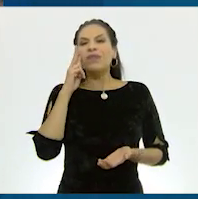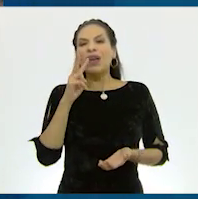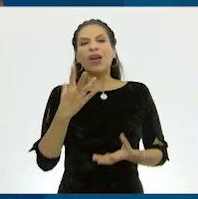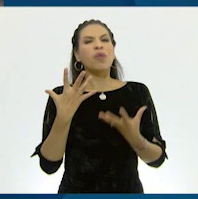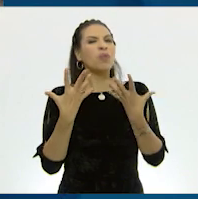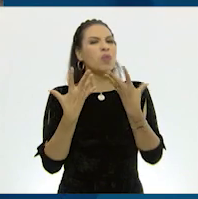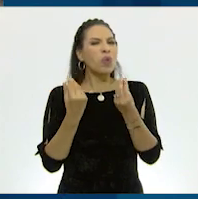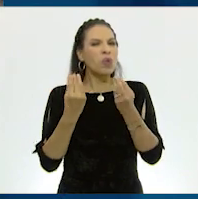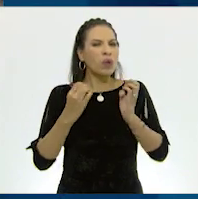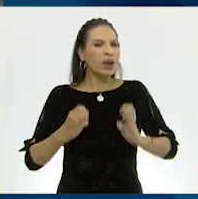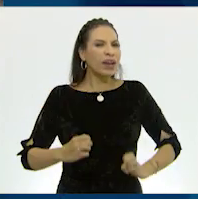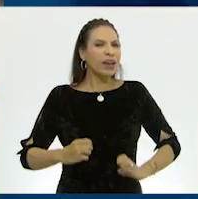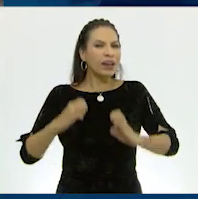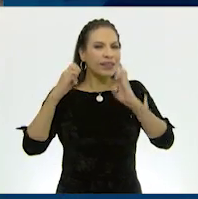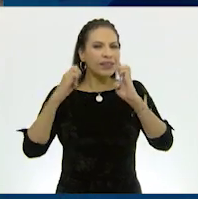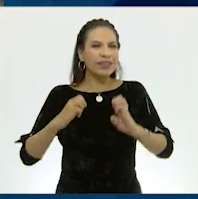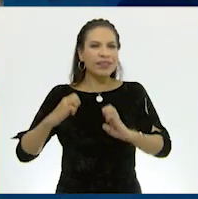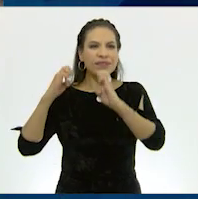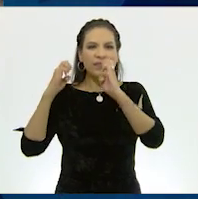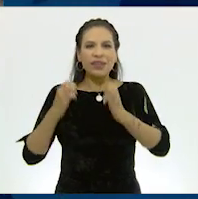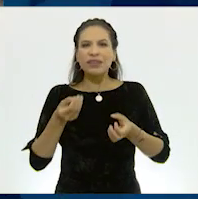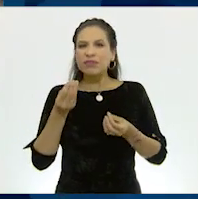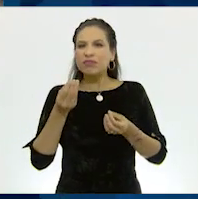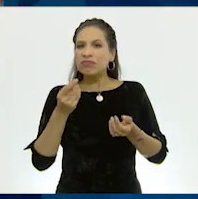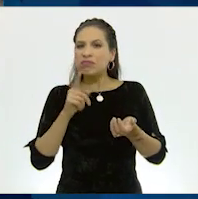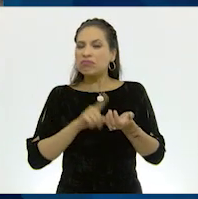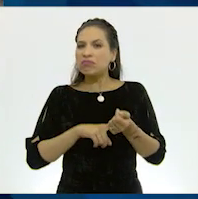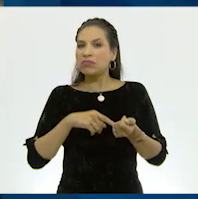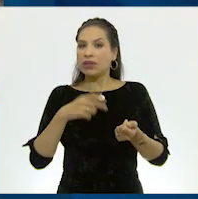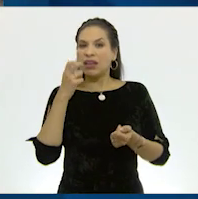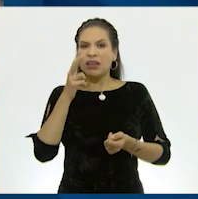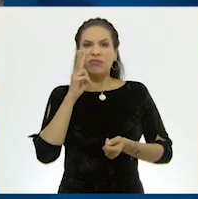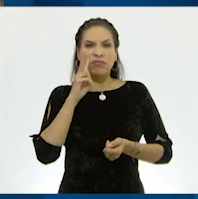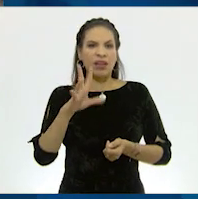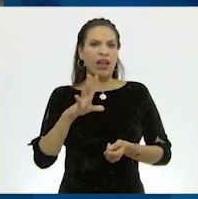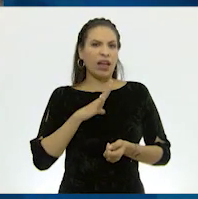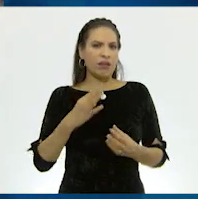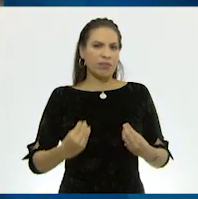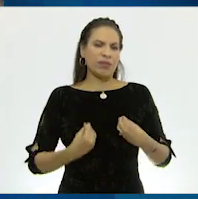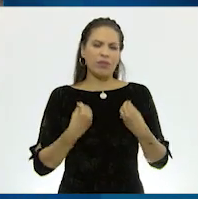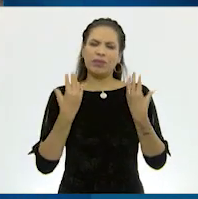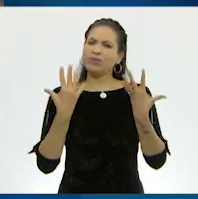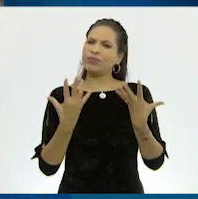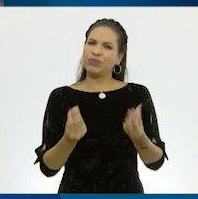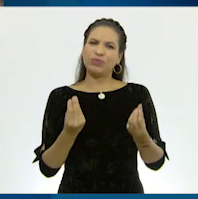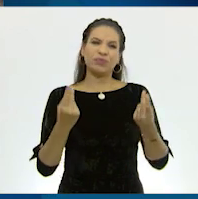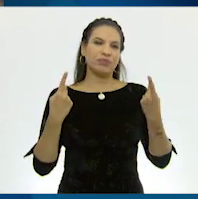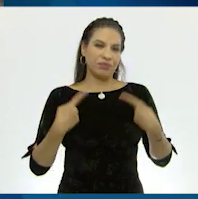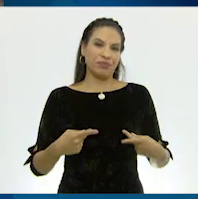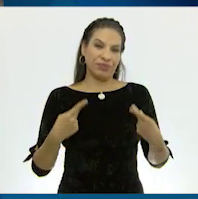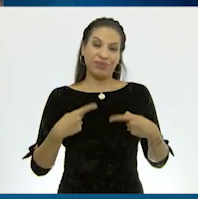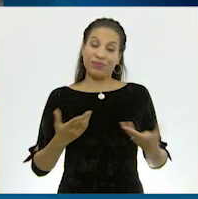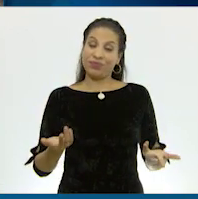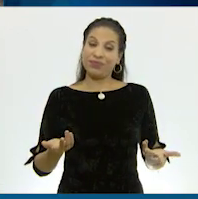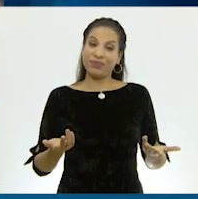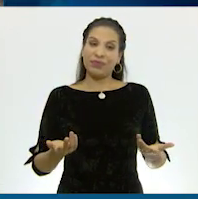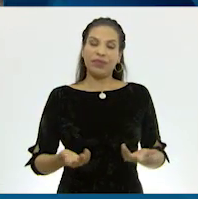muchísimos edificios y, pues, eso indica que ahí viven muchísimas personas.